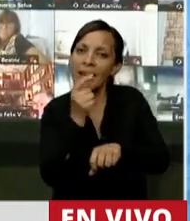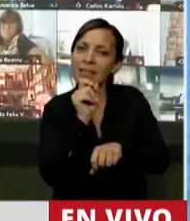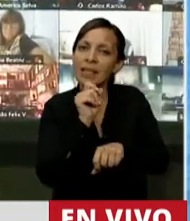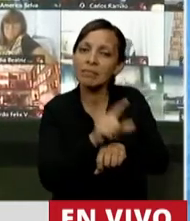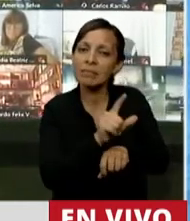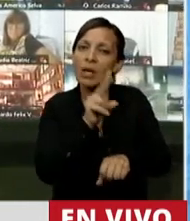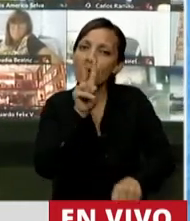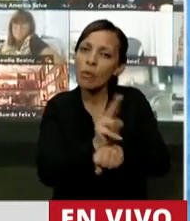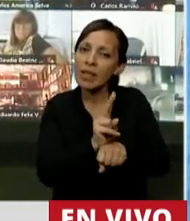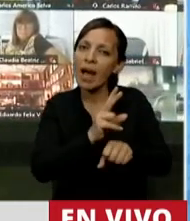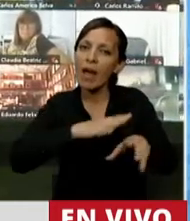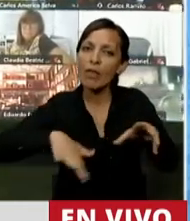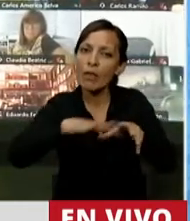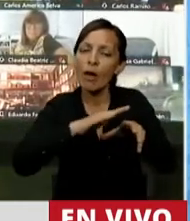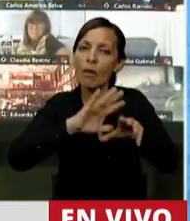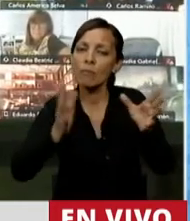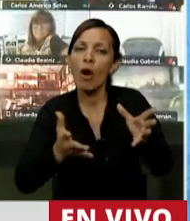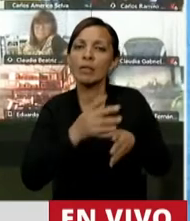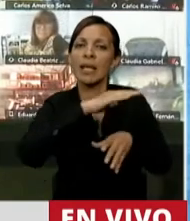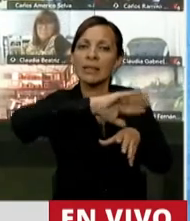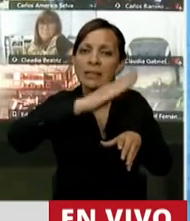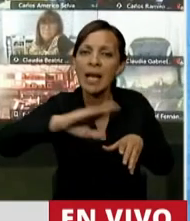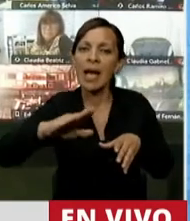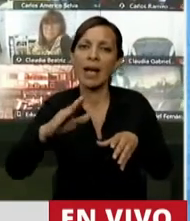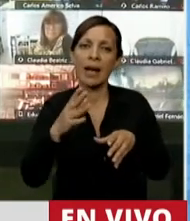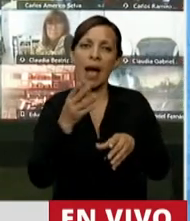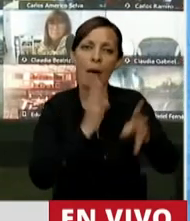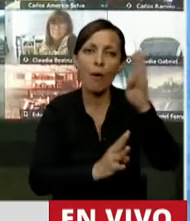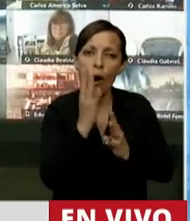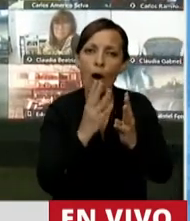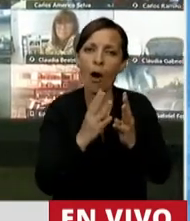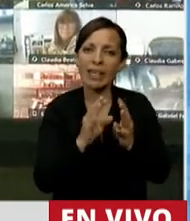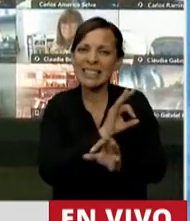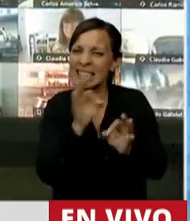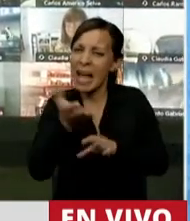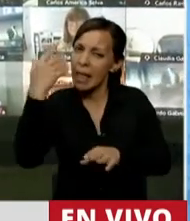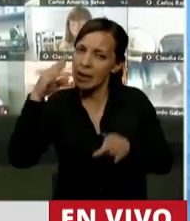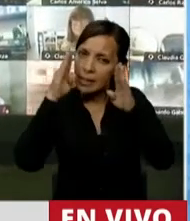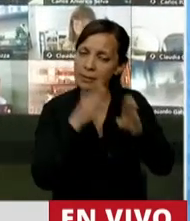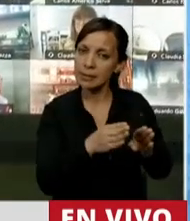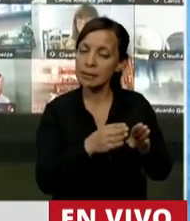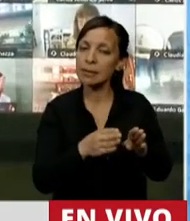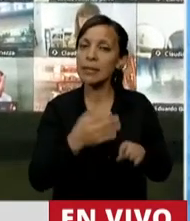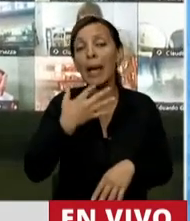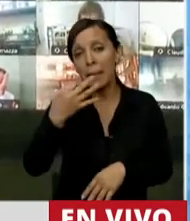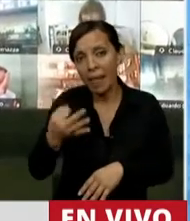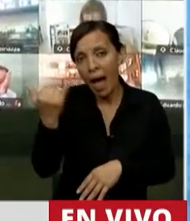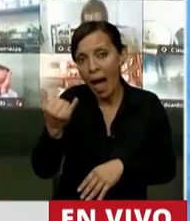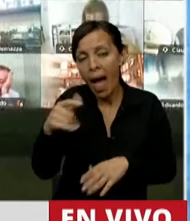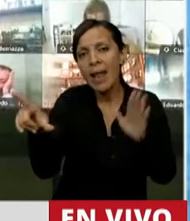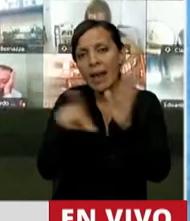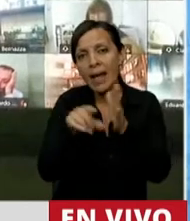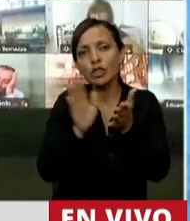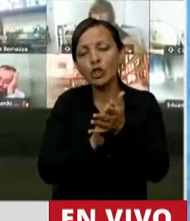del cuidado de nuestro monte, de nuestra sierra, de nuestro bosque. Es verdad que existe la ley de